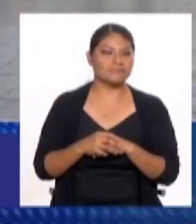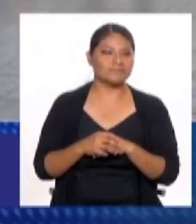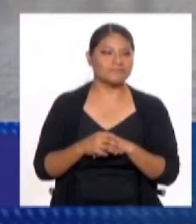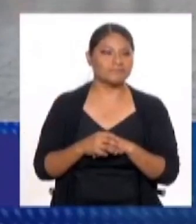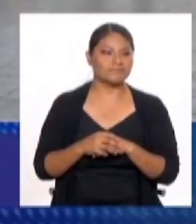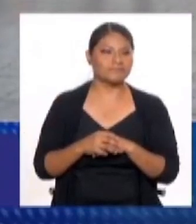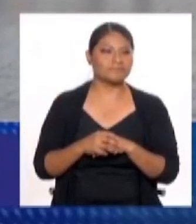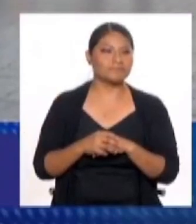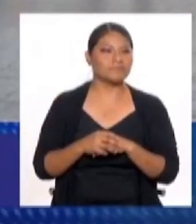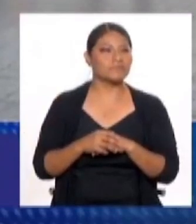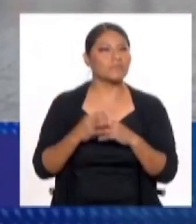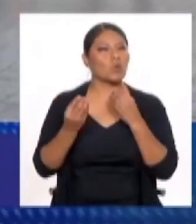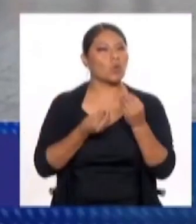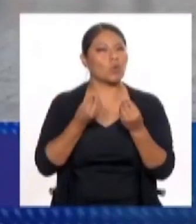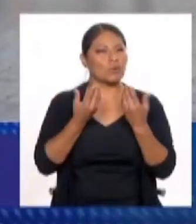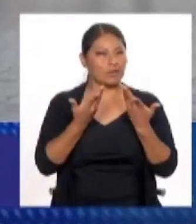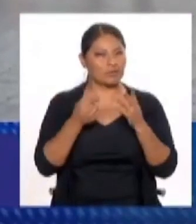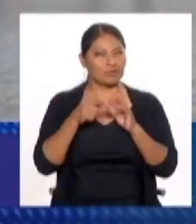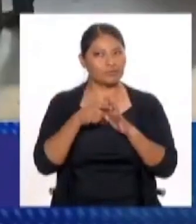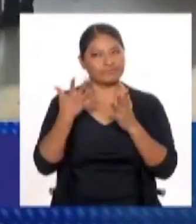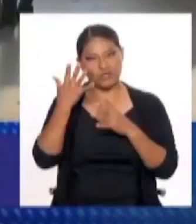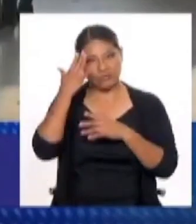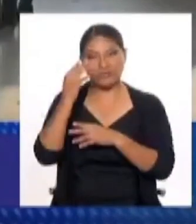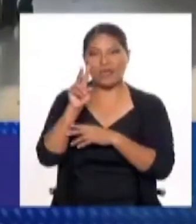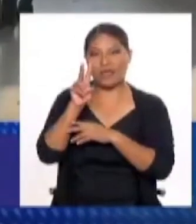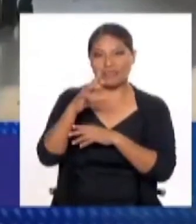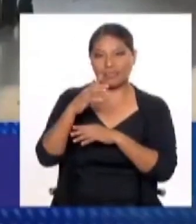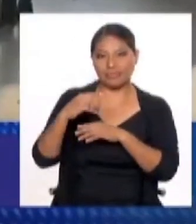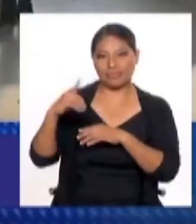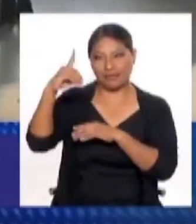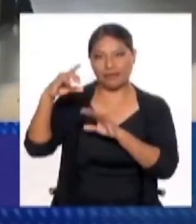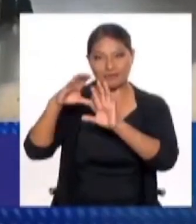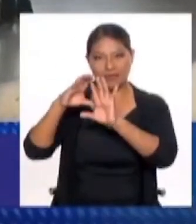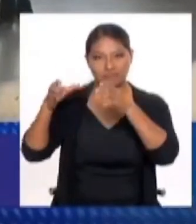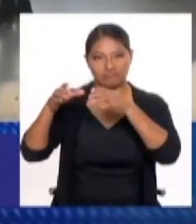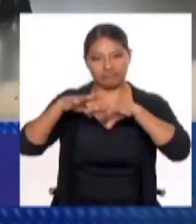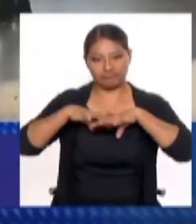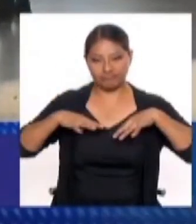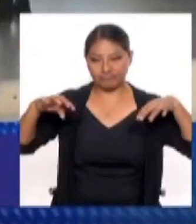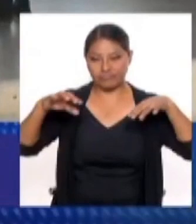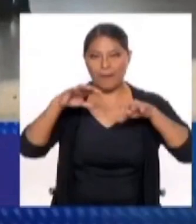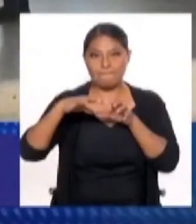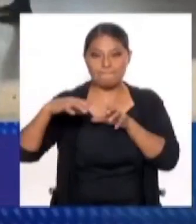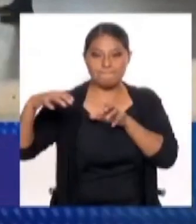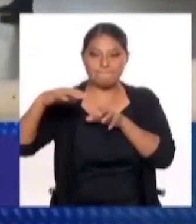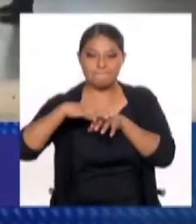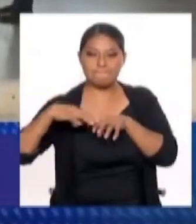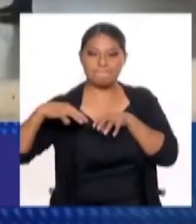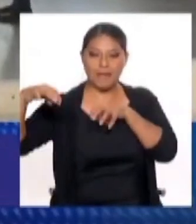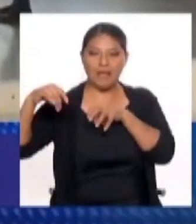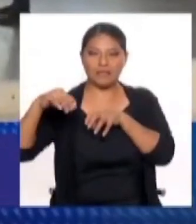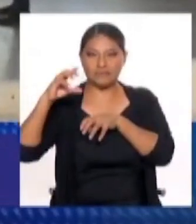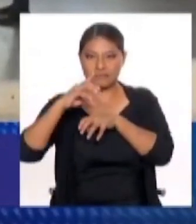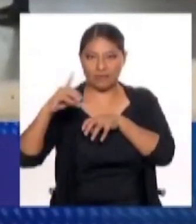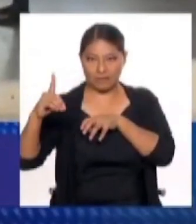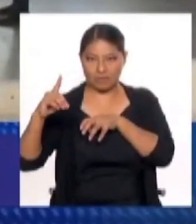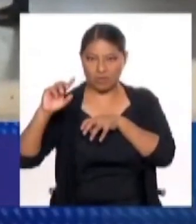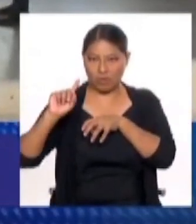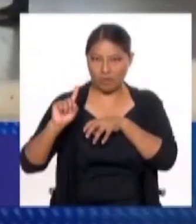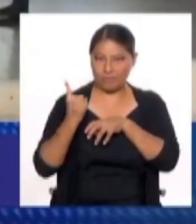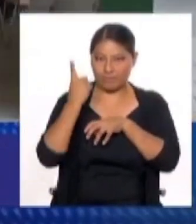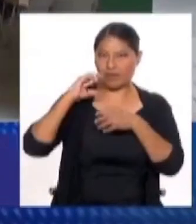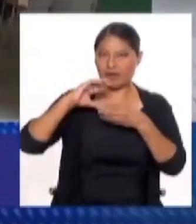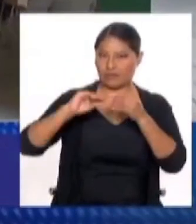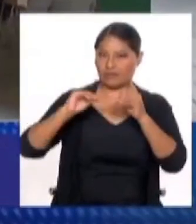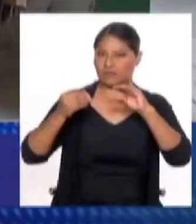Ajá. Estos resultados, estos resultados, Tais, tienen que ver también con un hecho histórico, me parece que es la primera vez que